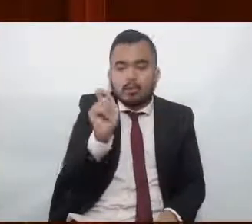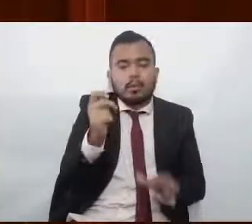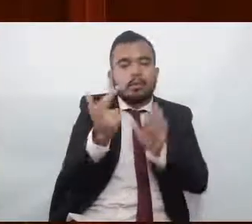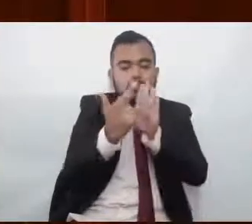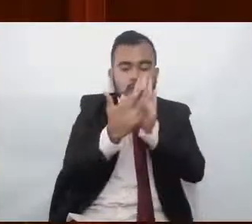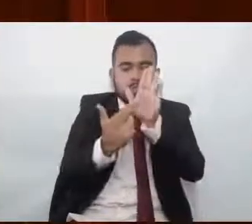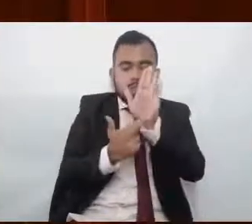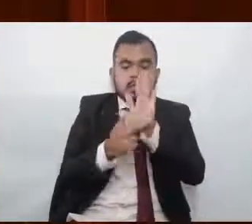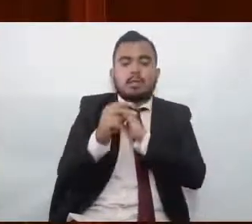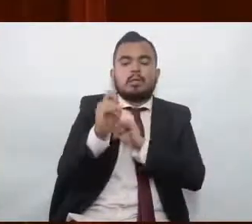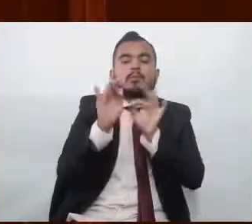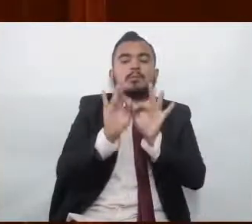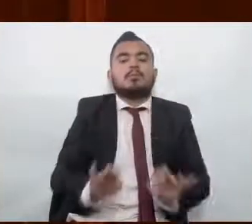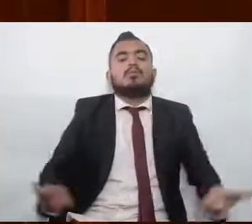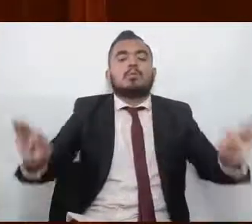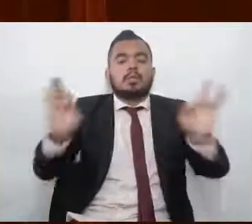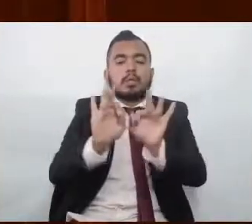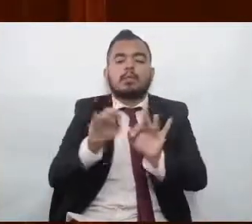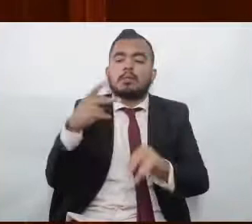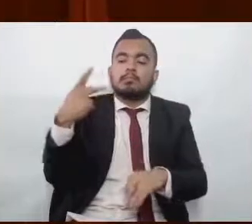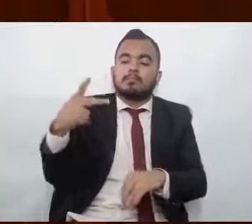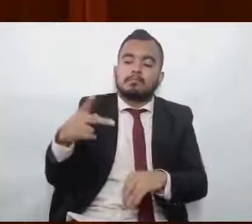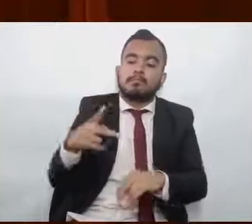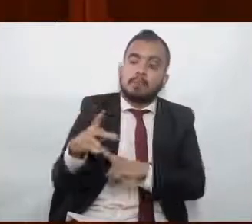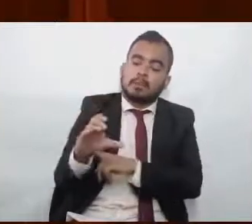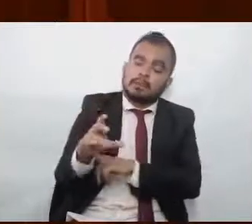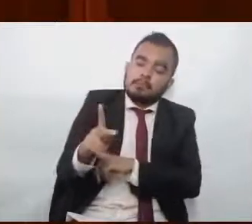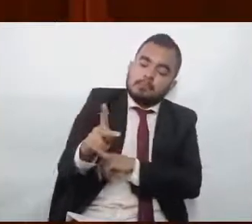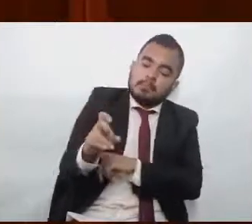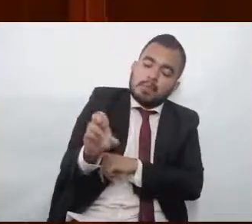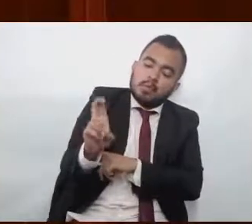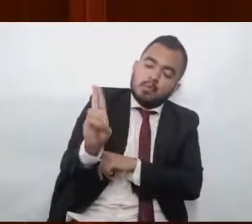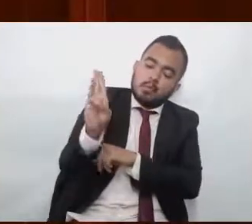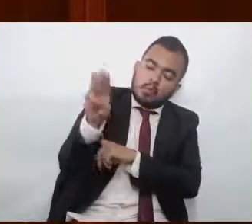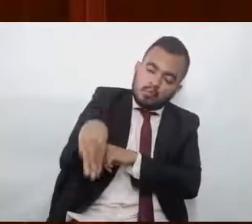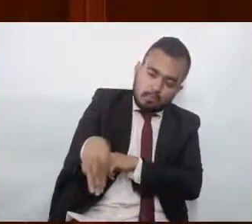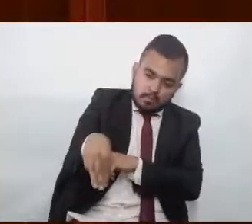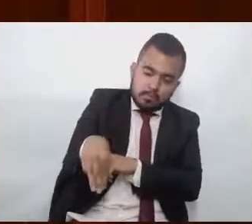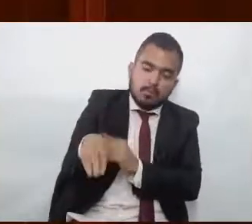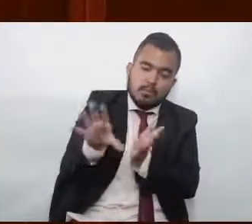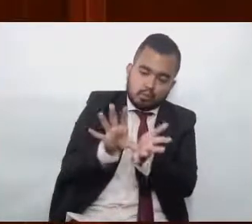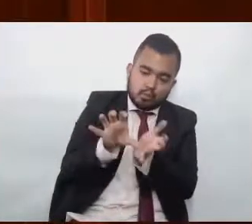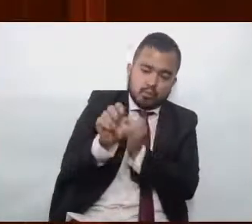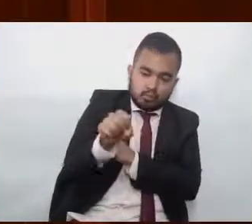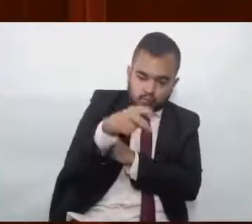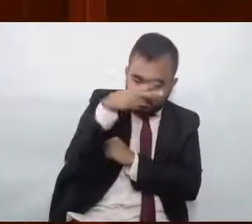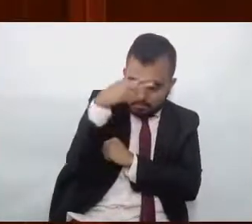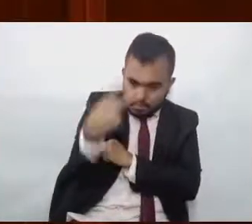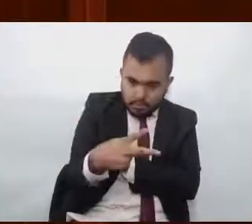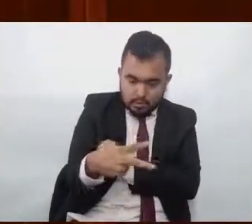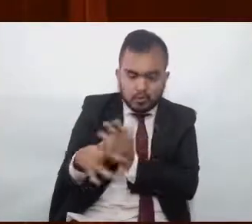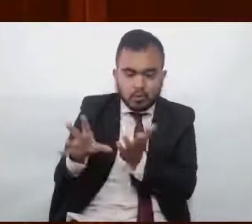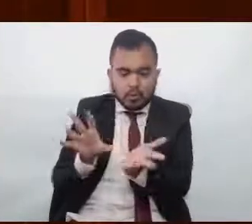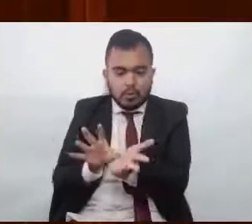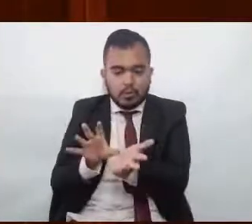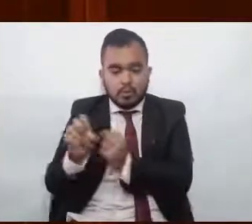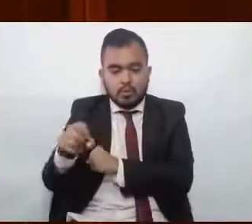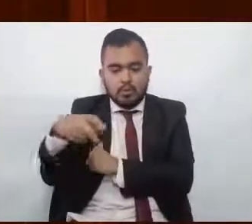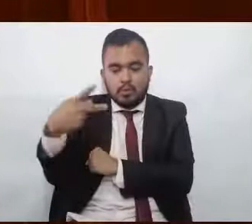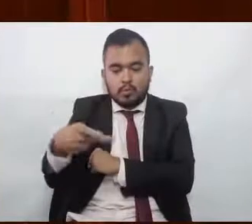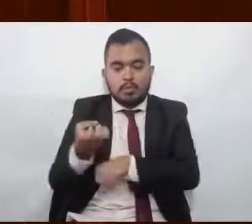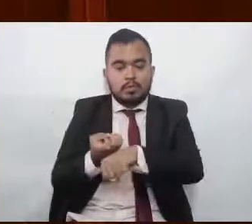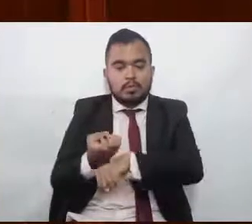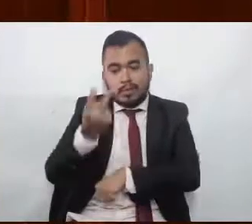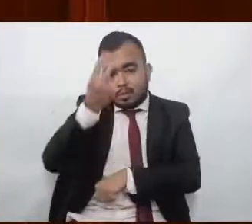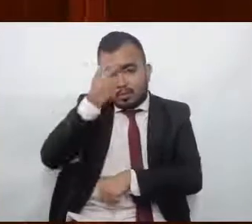en la Constitución Política de los Estados Unidos Mexicanos y en la Constitución Política del Estado Libre y Sobernanado del Estado de México.